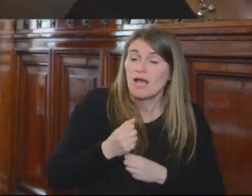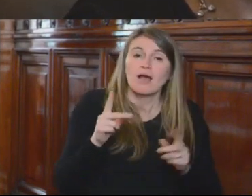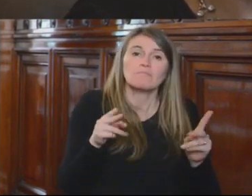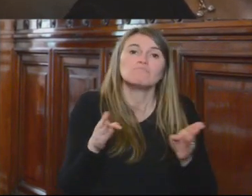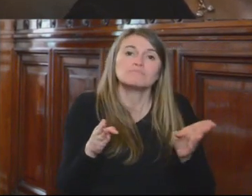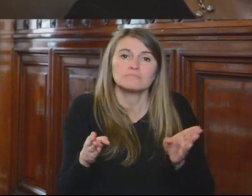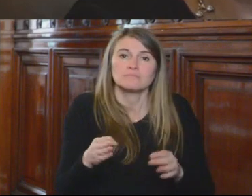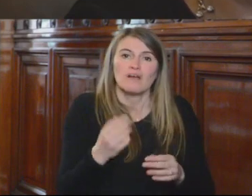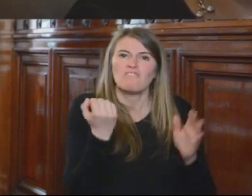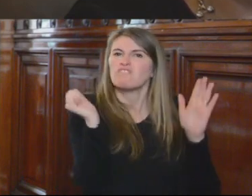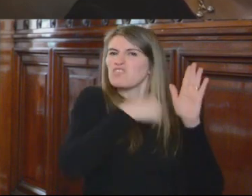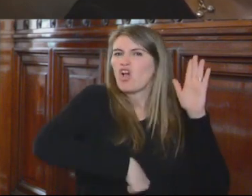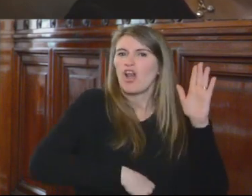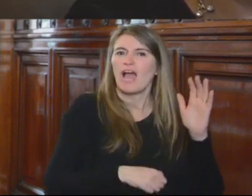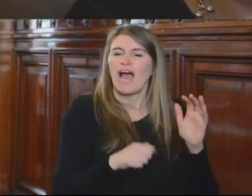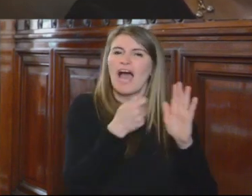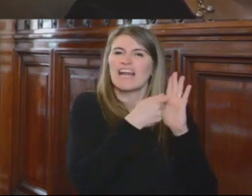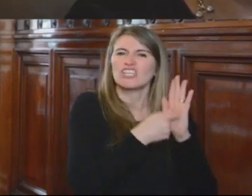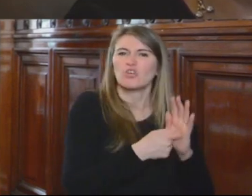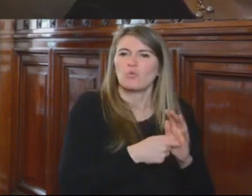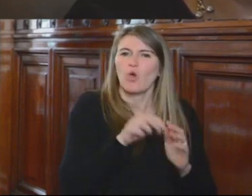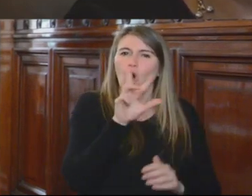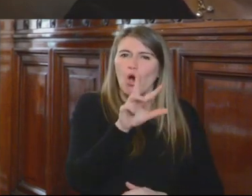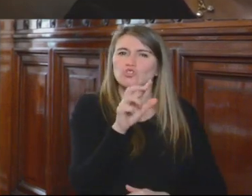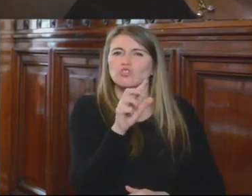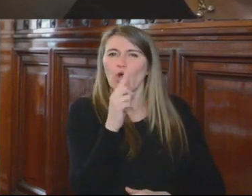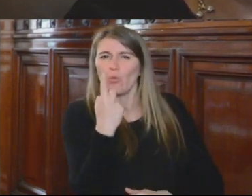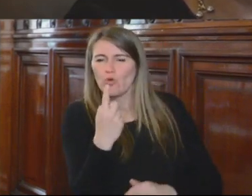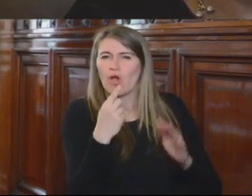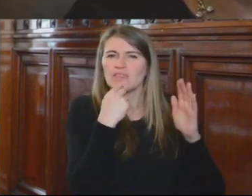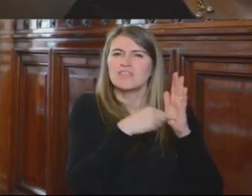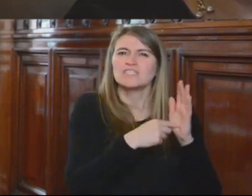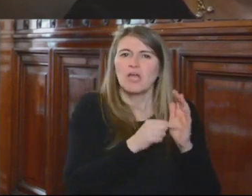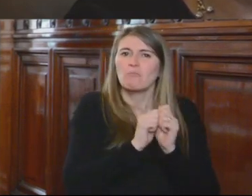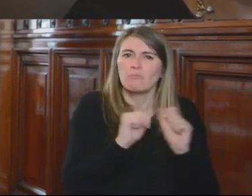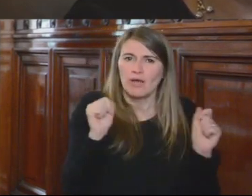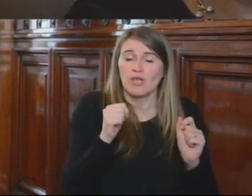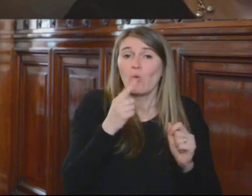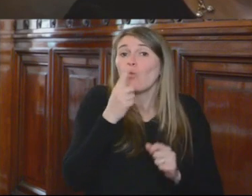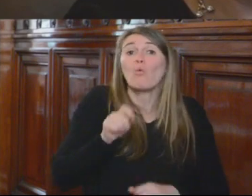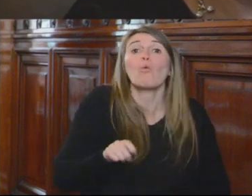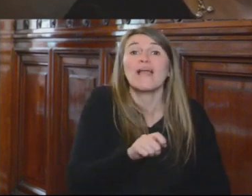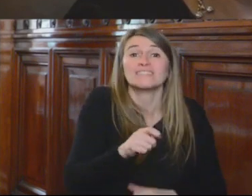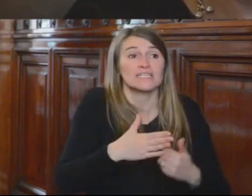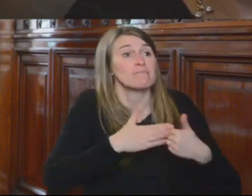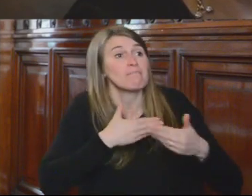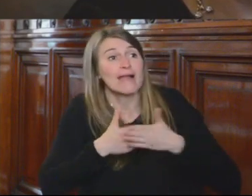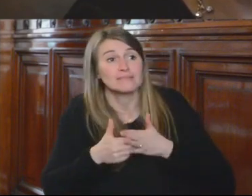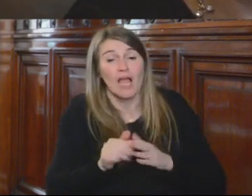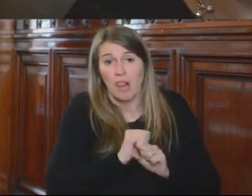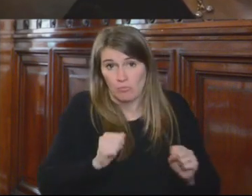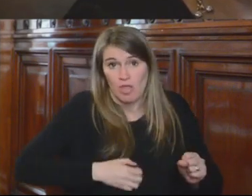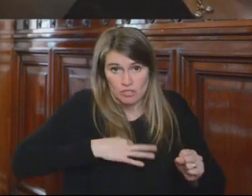artículo 8.1 de la Convención Americana de Derechos Humanos, es decir, el derecho a ser oído por un juez imparcial independiente, está